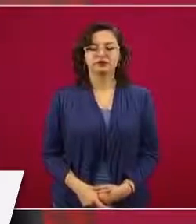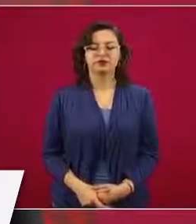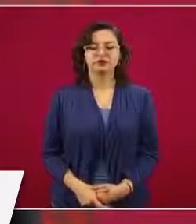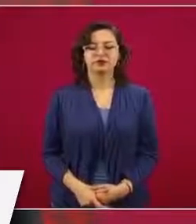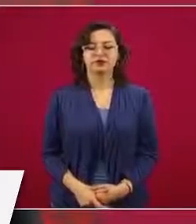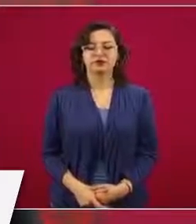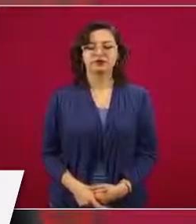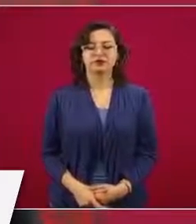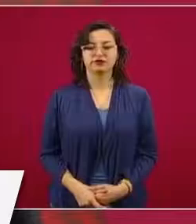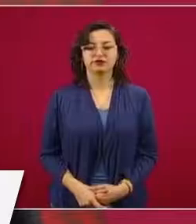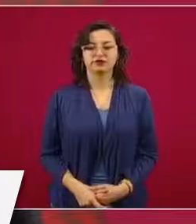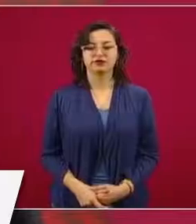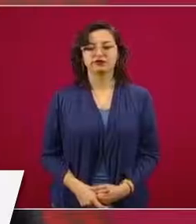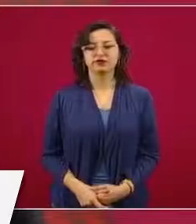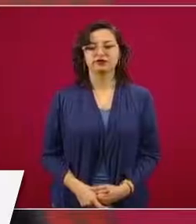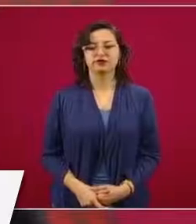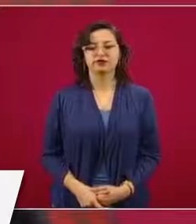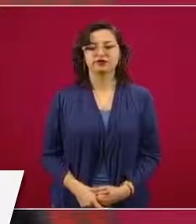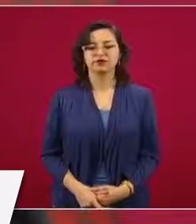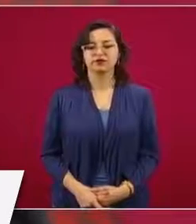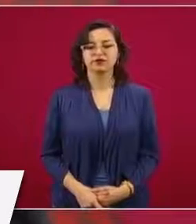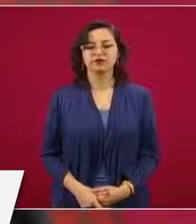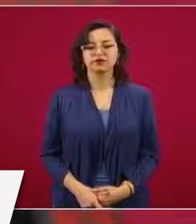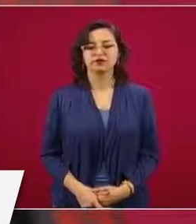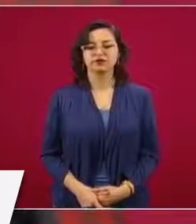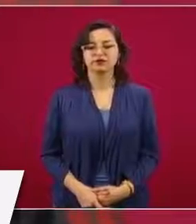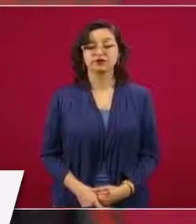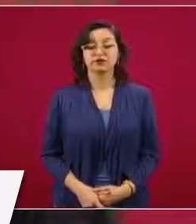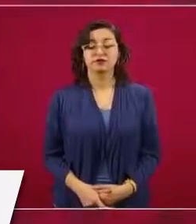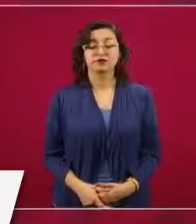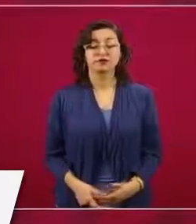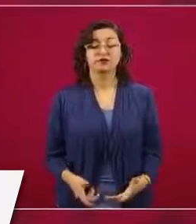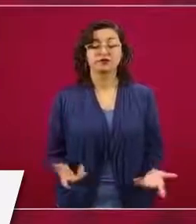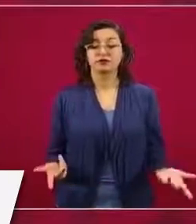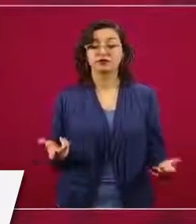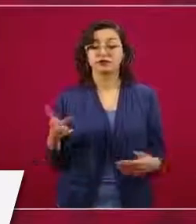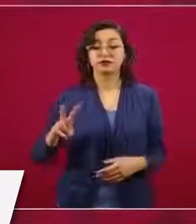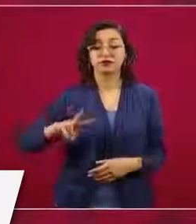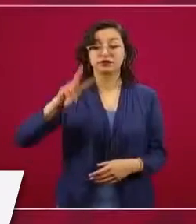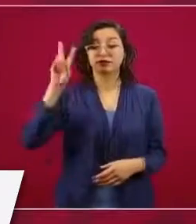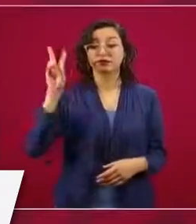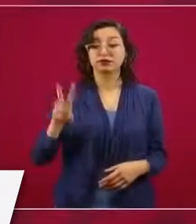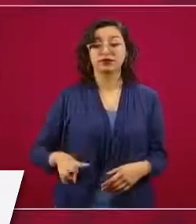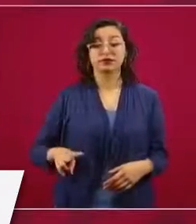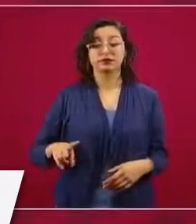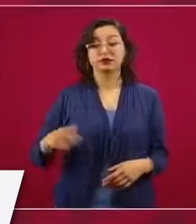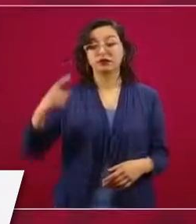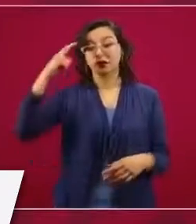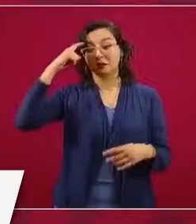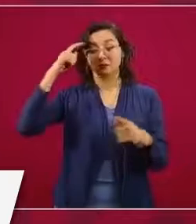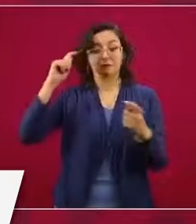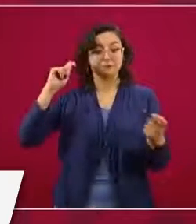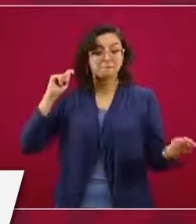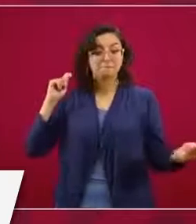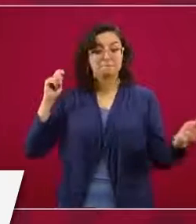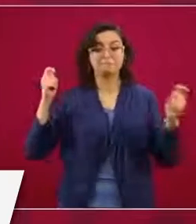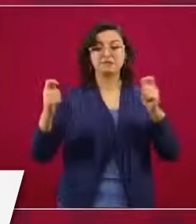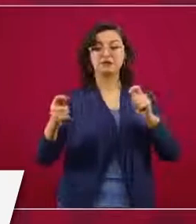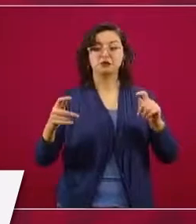un cambio de mentalidad,